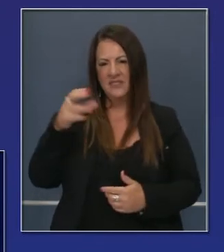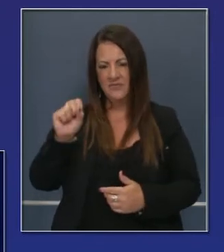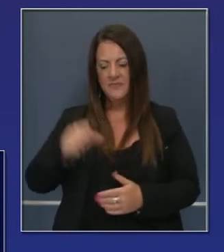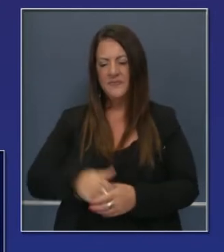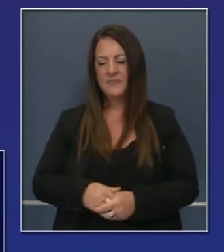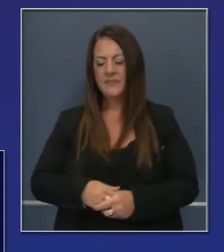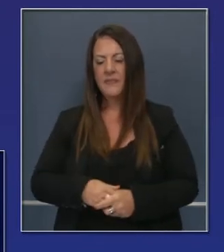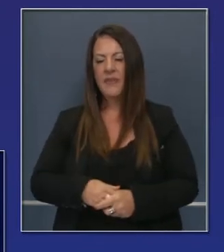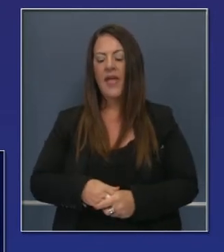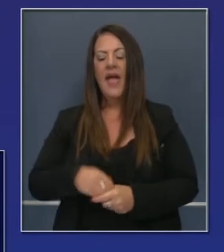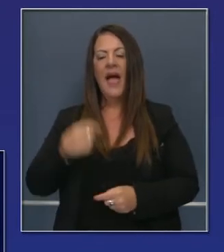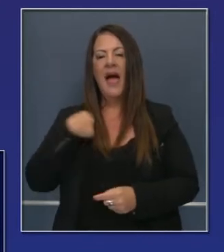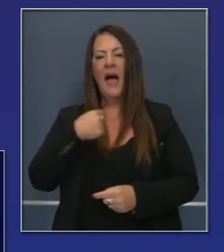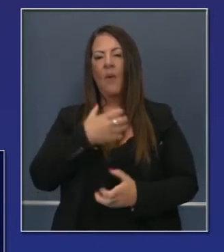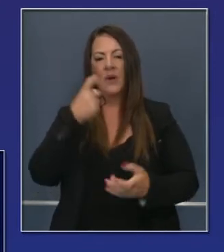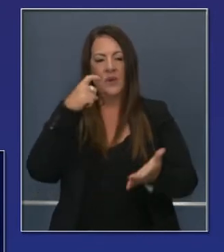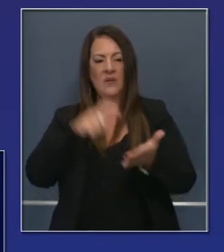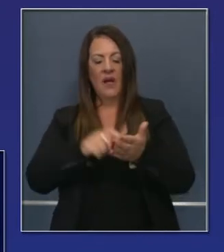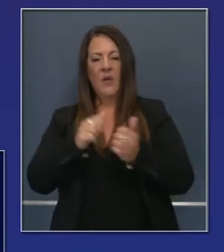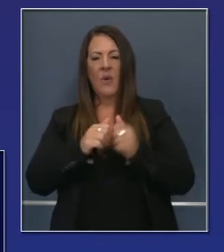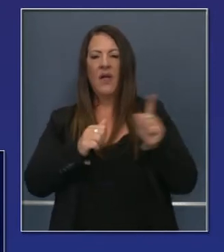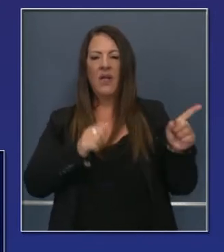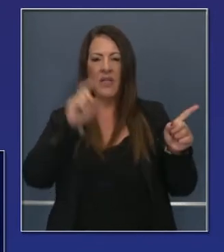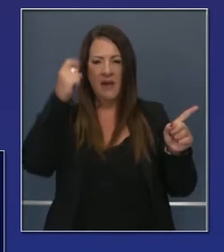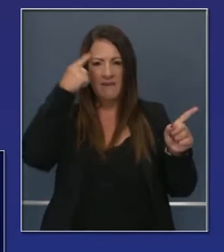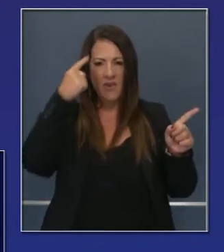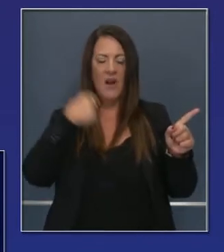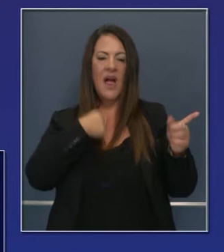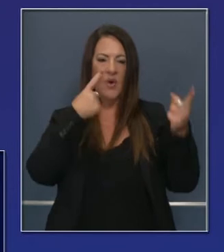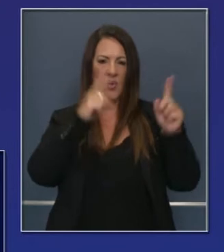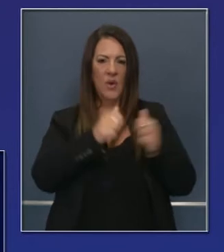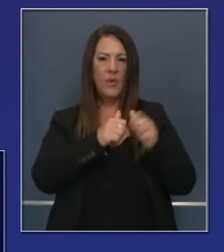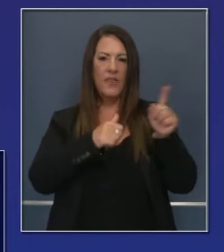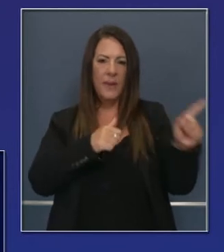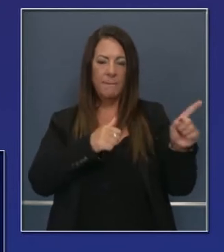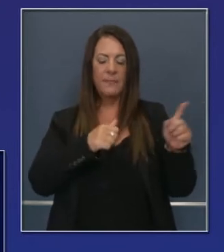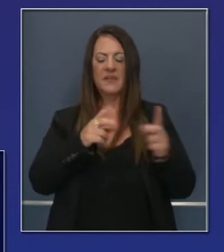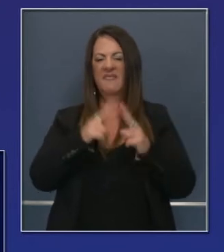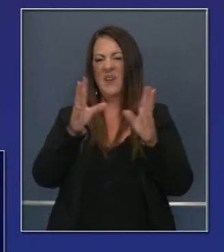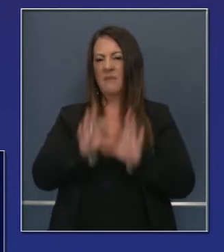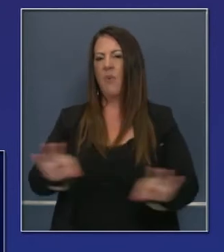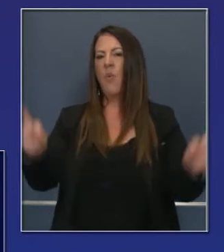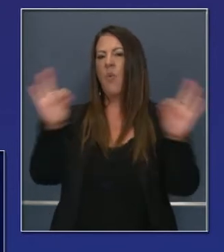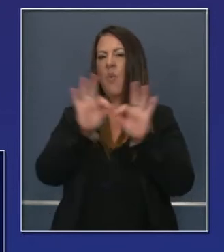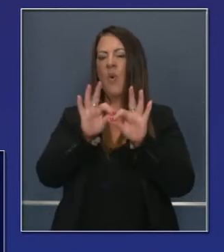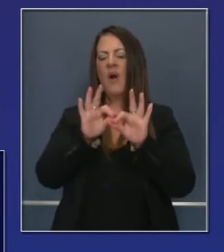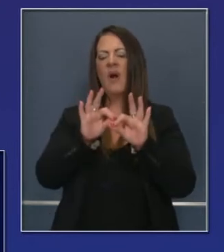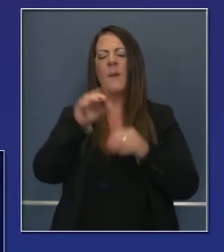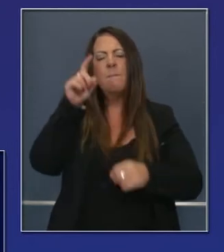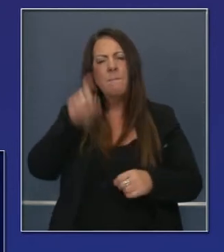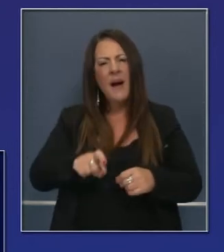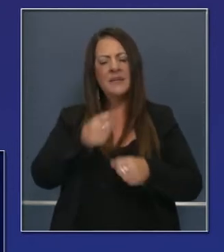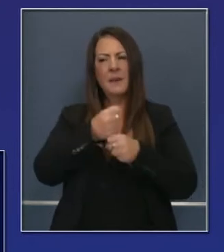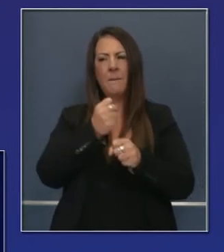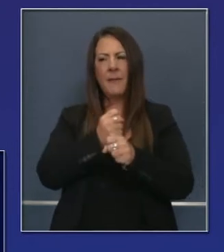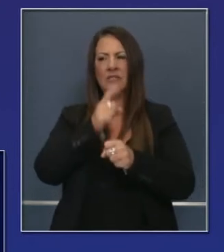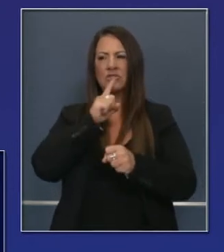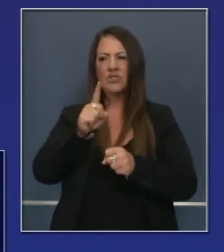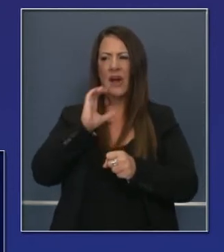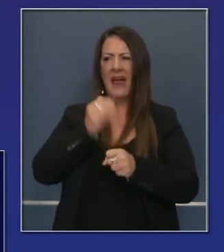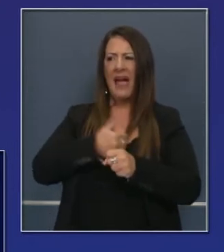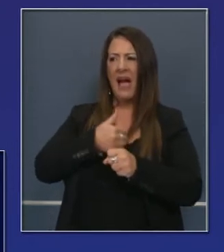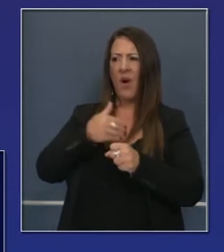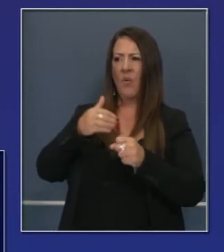Consumidor y Vivienda. Quiero reconocer el liderazgo del gobernador. Estoy de acuerdo. Cuando dice que es importante